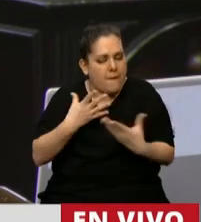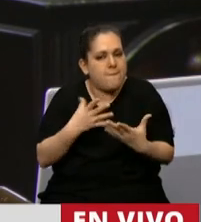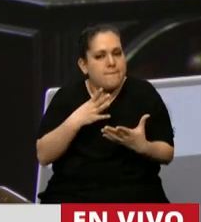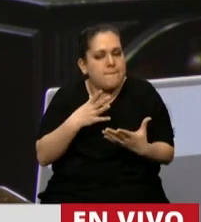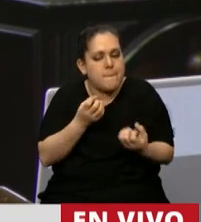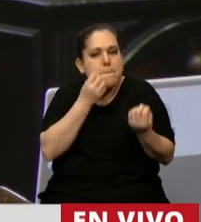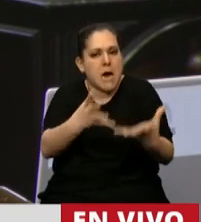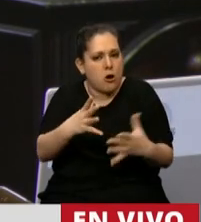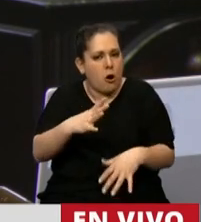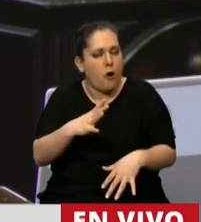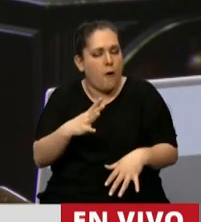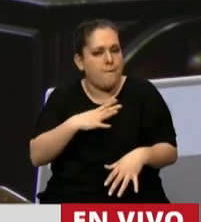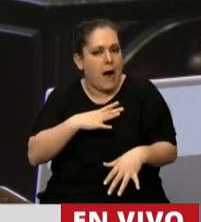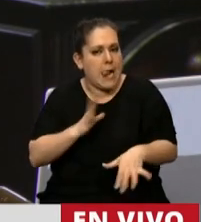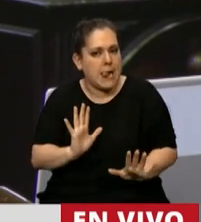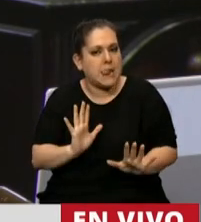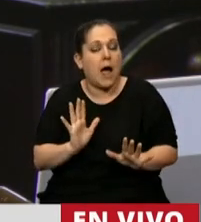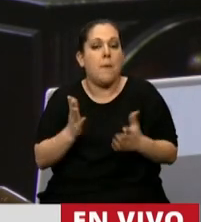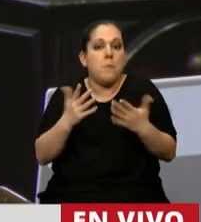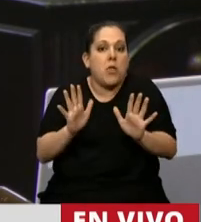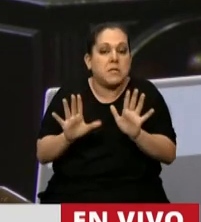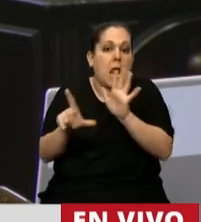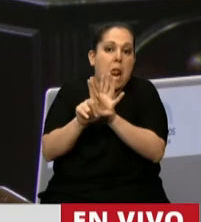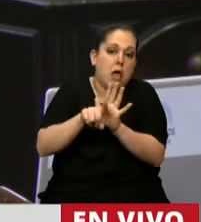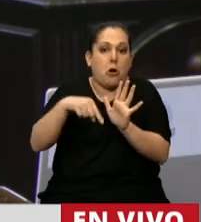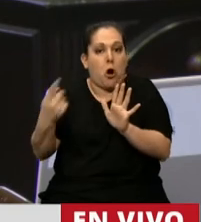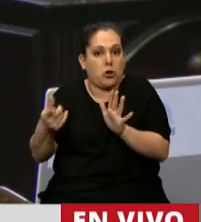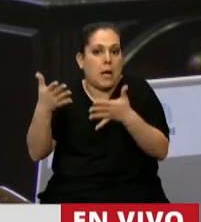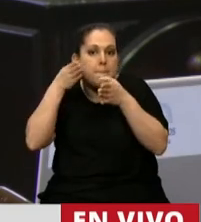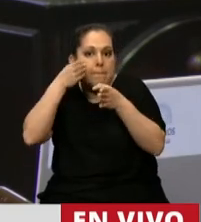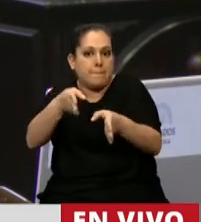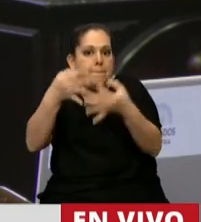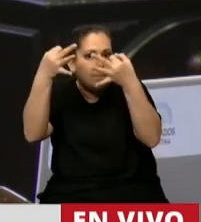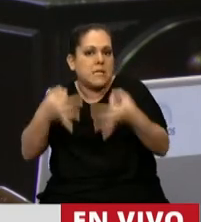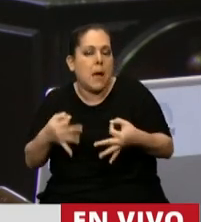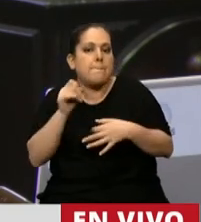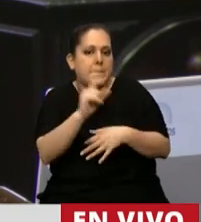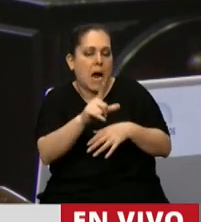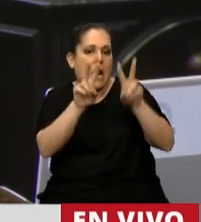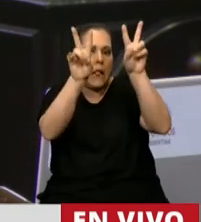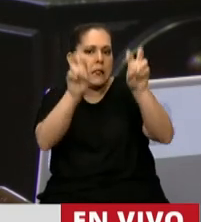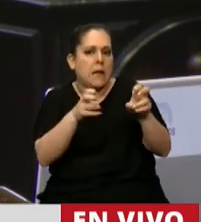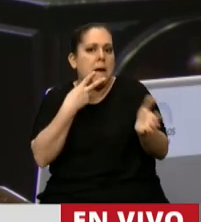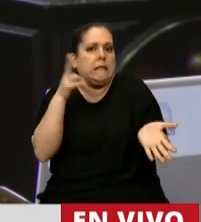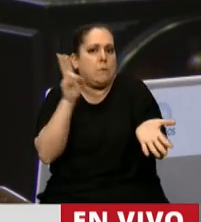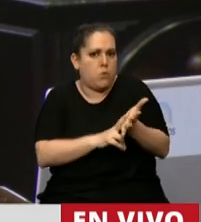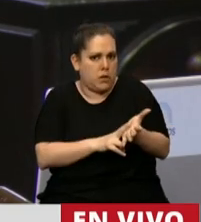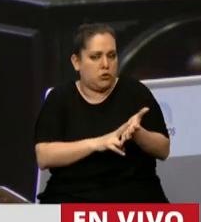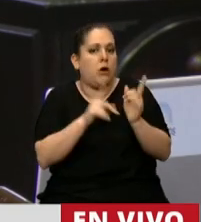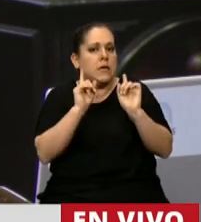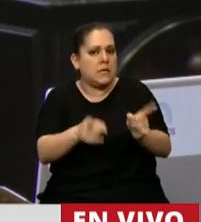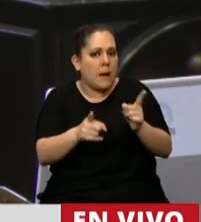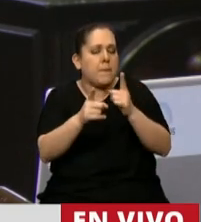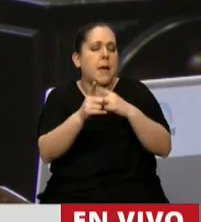mejorados, quizás con algún proyecto de ley en particular, específicamente en torno a la cuestión tributaria y a los